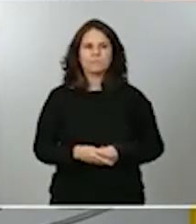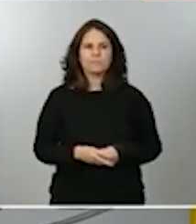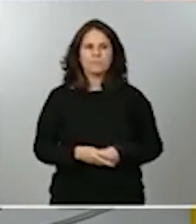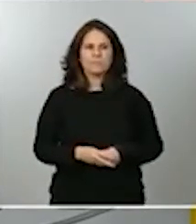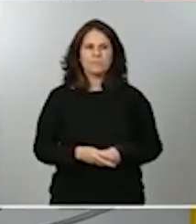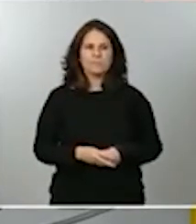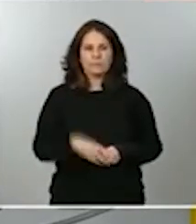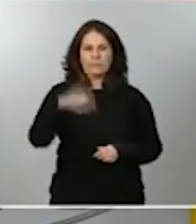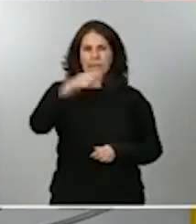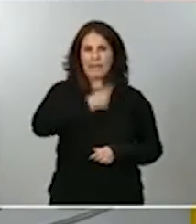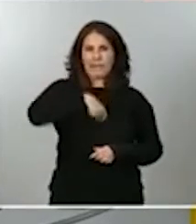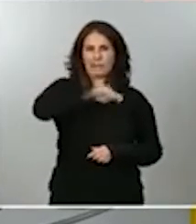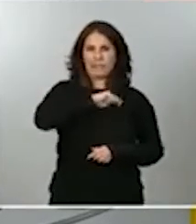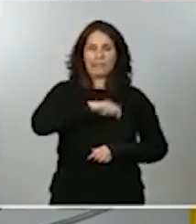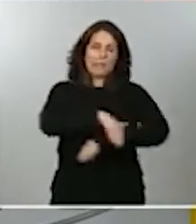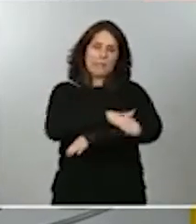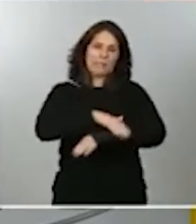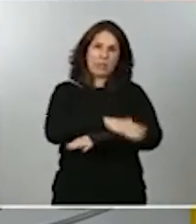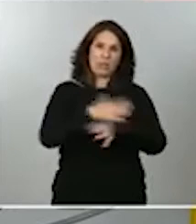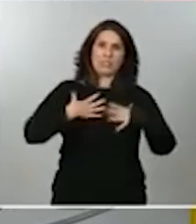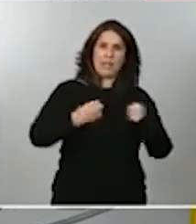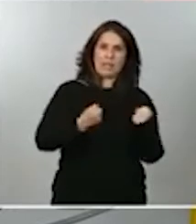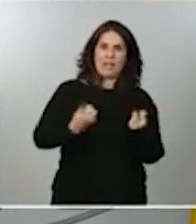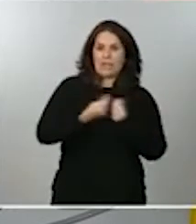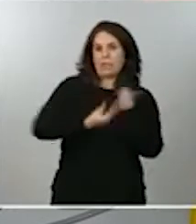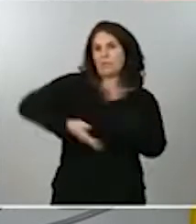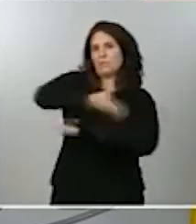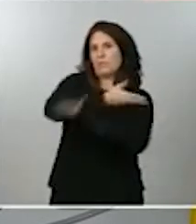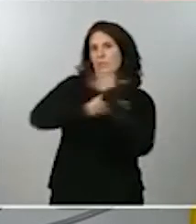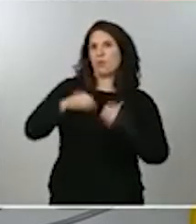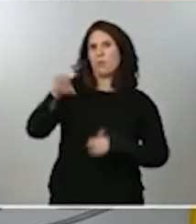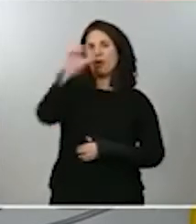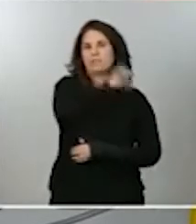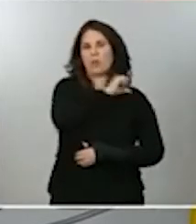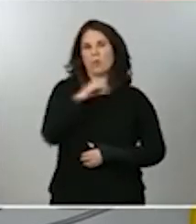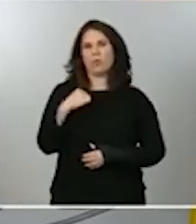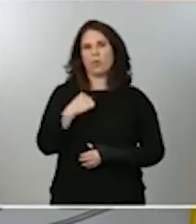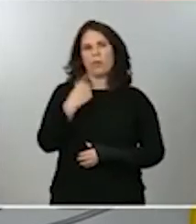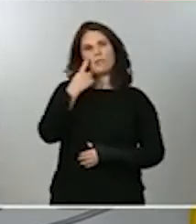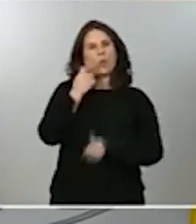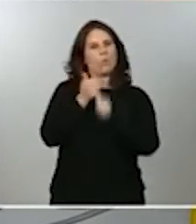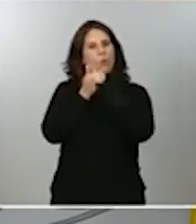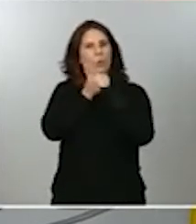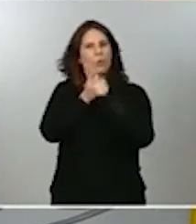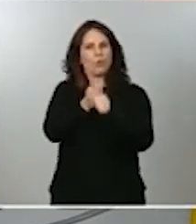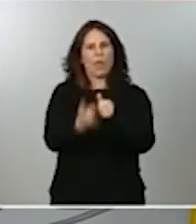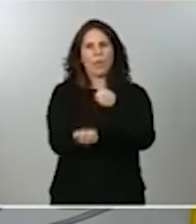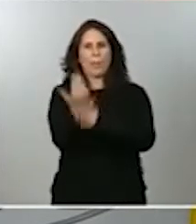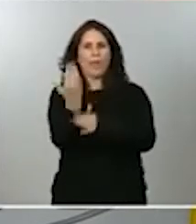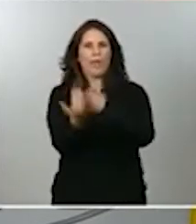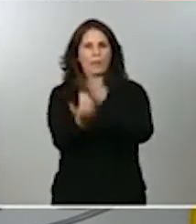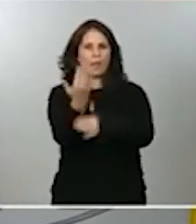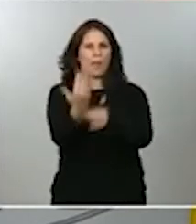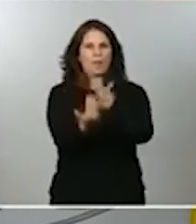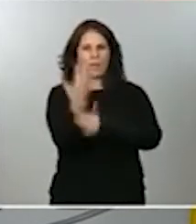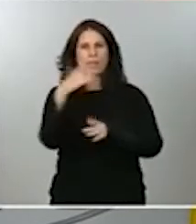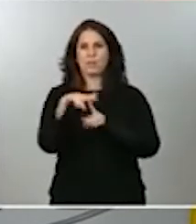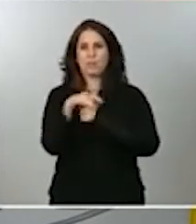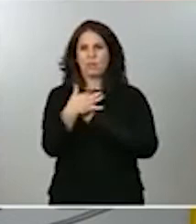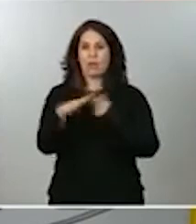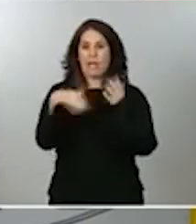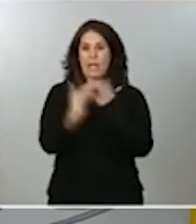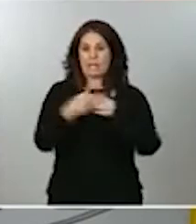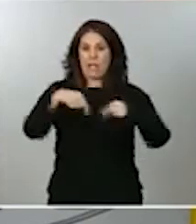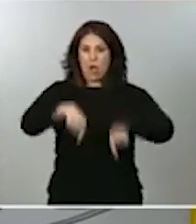colaboración con las comunidades autónomas, sigue monitorizando la situación en el día a día y, de hecho, esta misma tarde, el propio